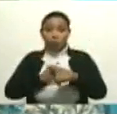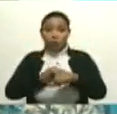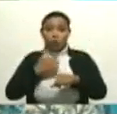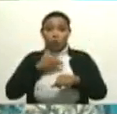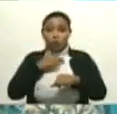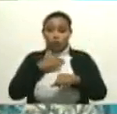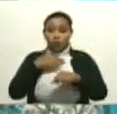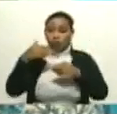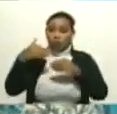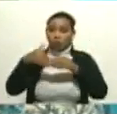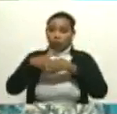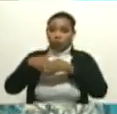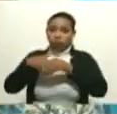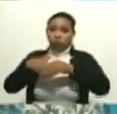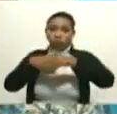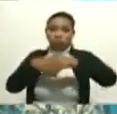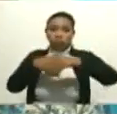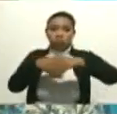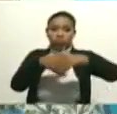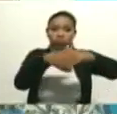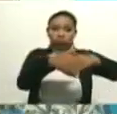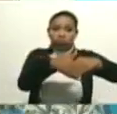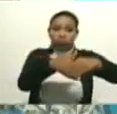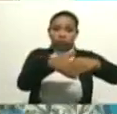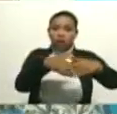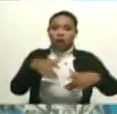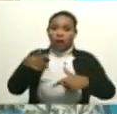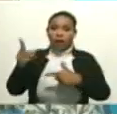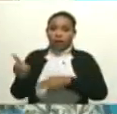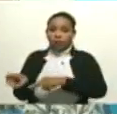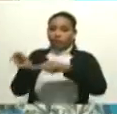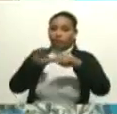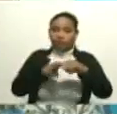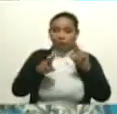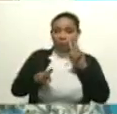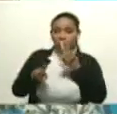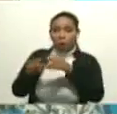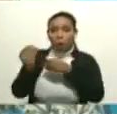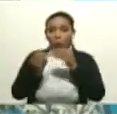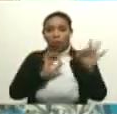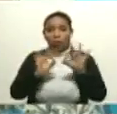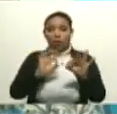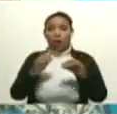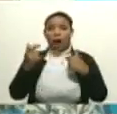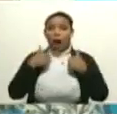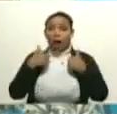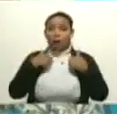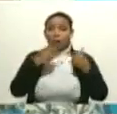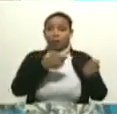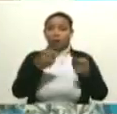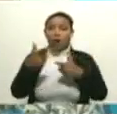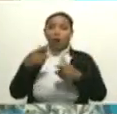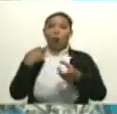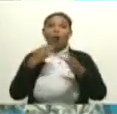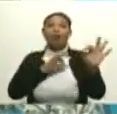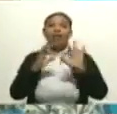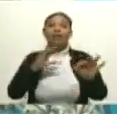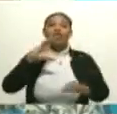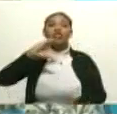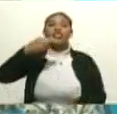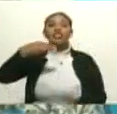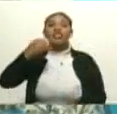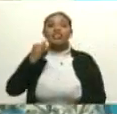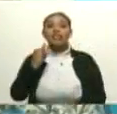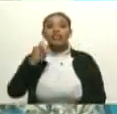de la mano y nos llevó y nos sentó en una obra de teatro. A mí me llevaron al Teatro del Chichón, por ejemplo, con Armando Caría que está